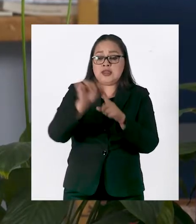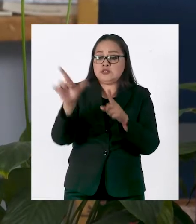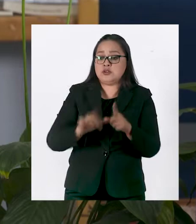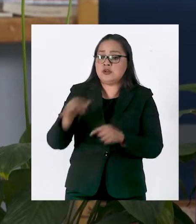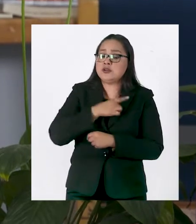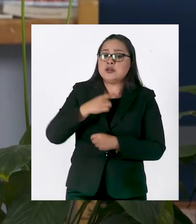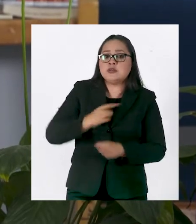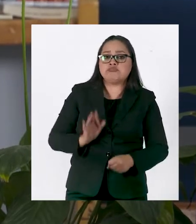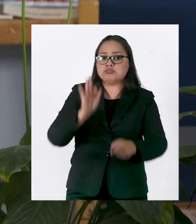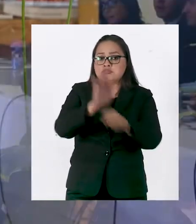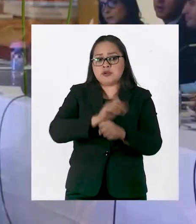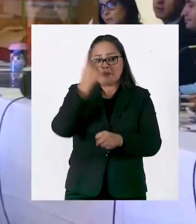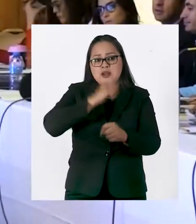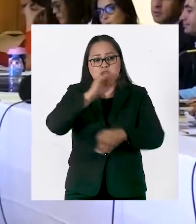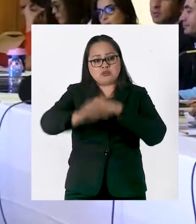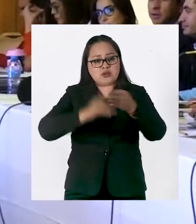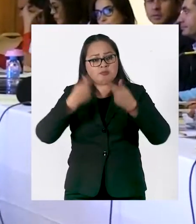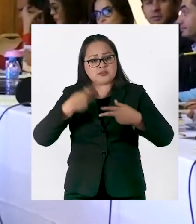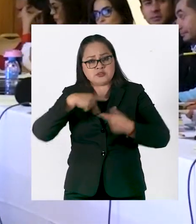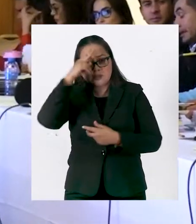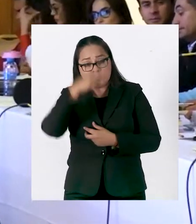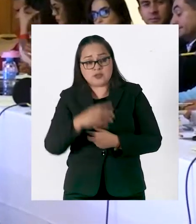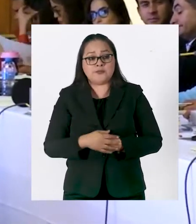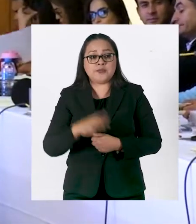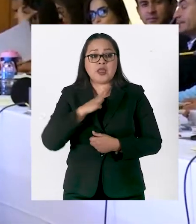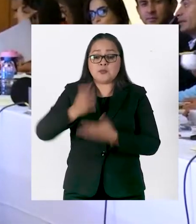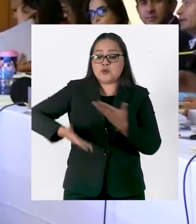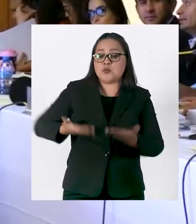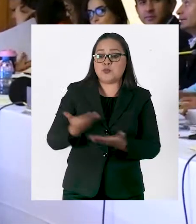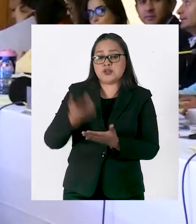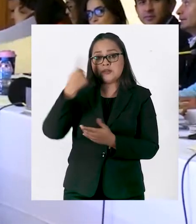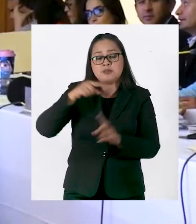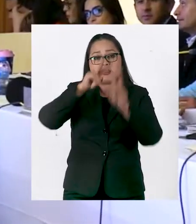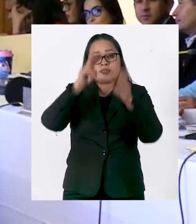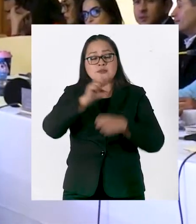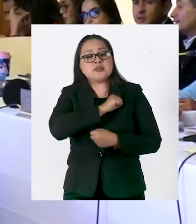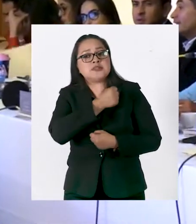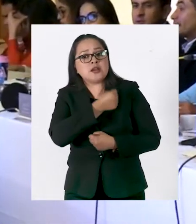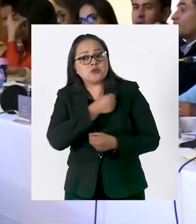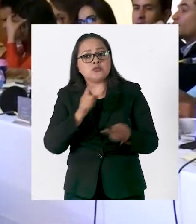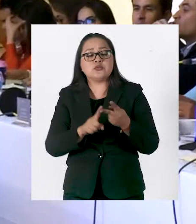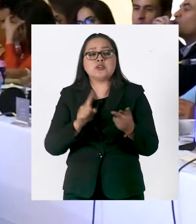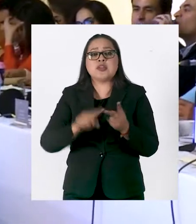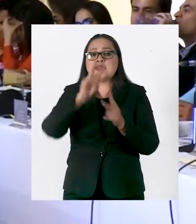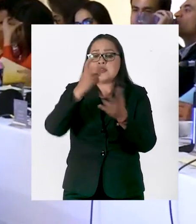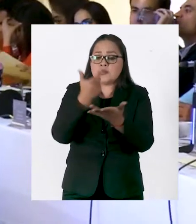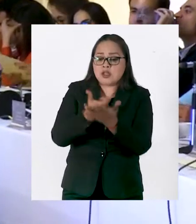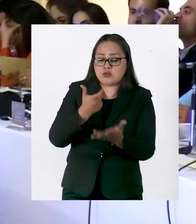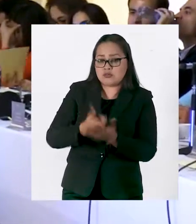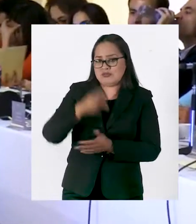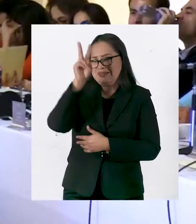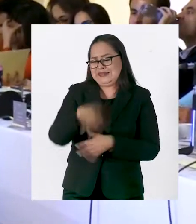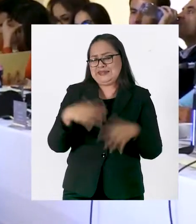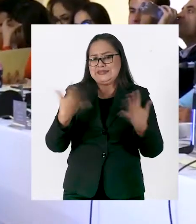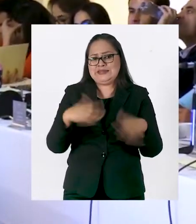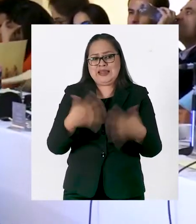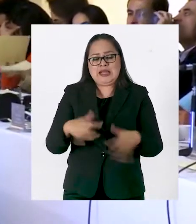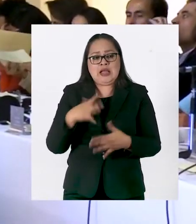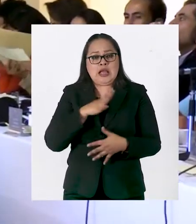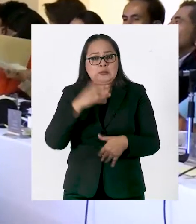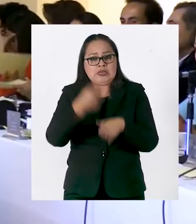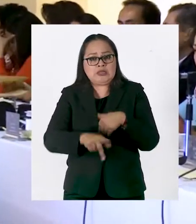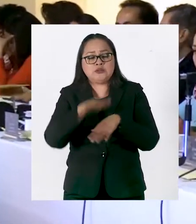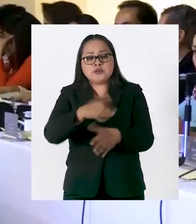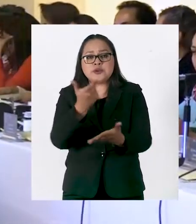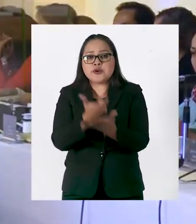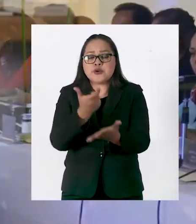nacional funcione en favor de ellos, de que estas reformas que vamos a proponer en materia de salud, el tema económico es muy